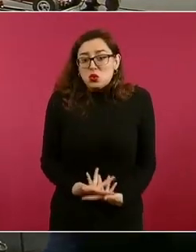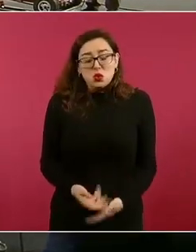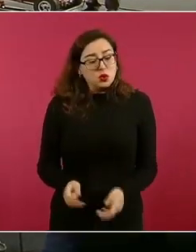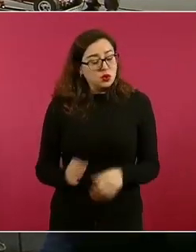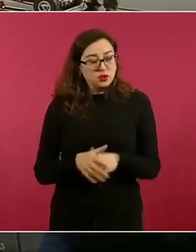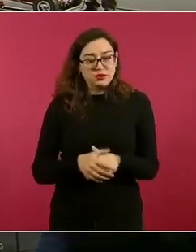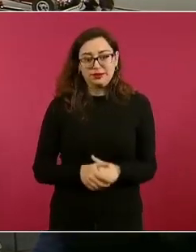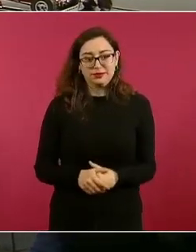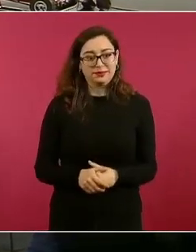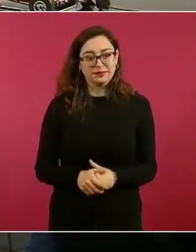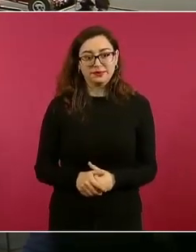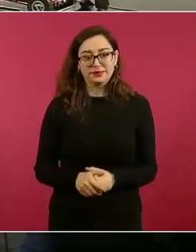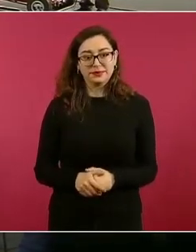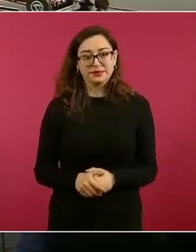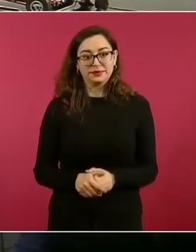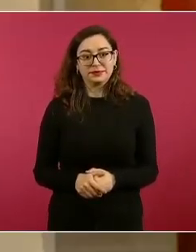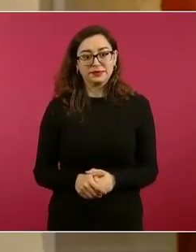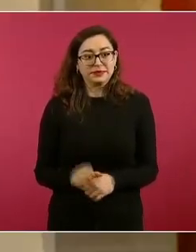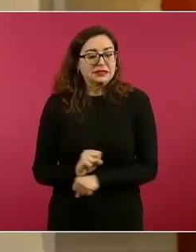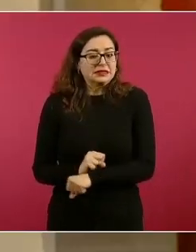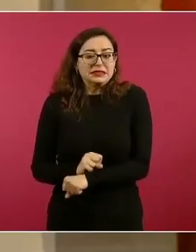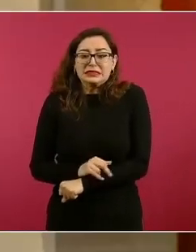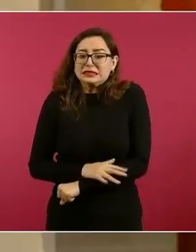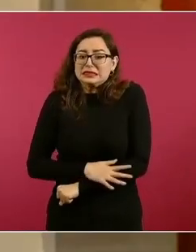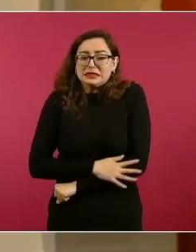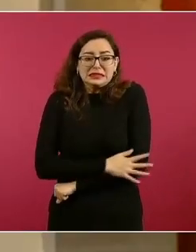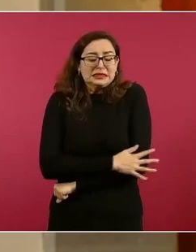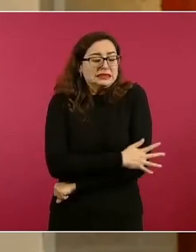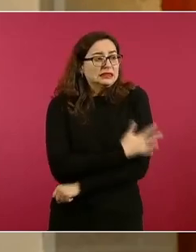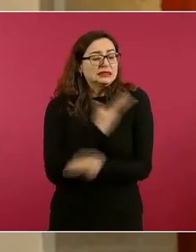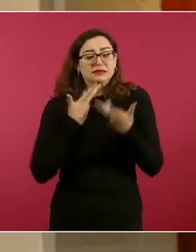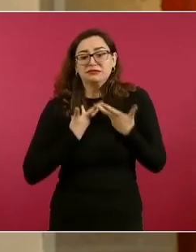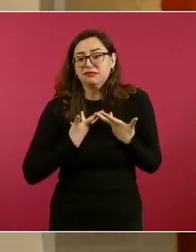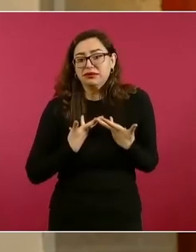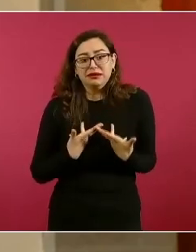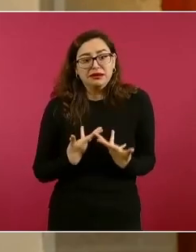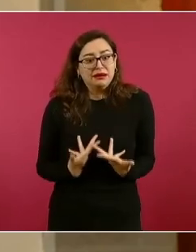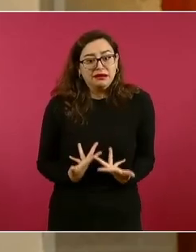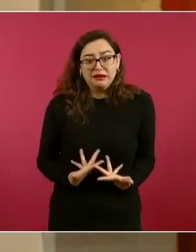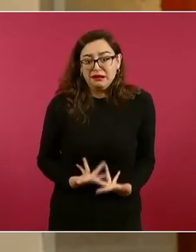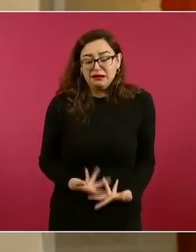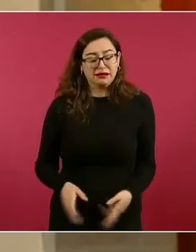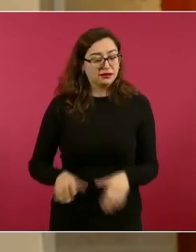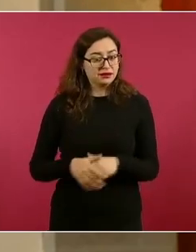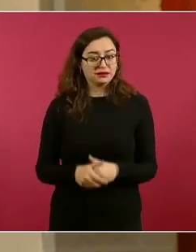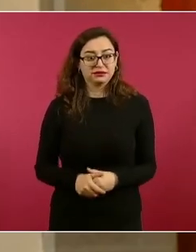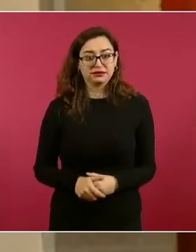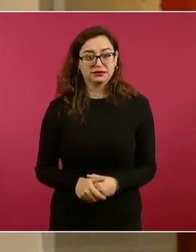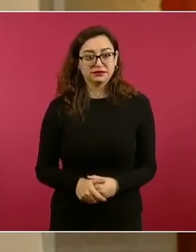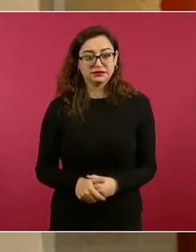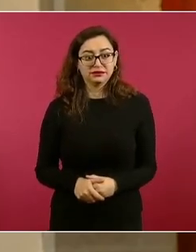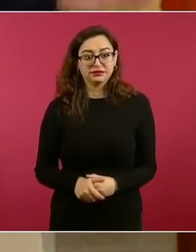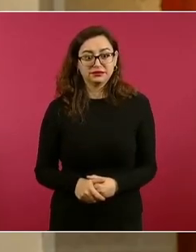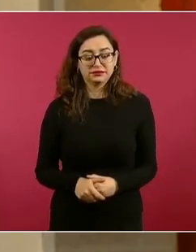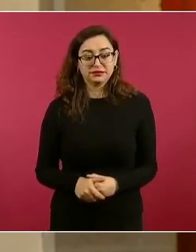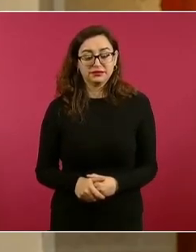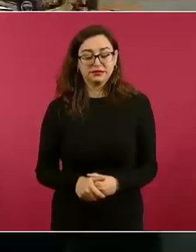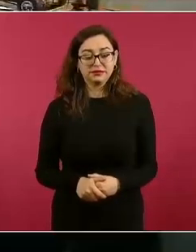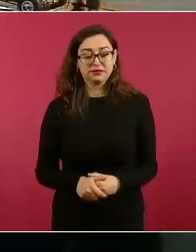Es escalofriante y